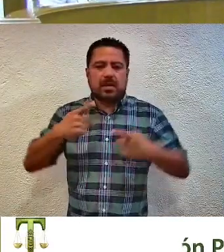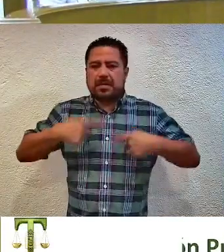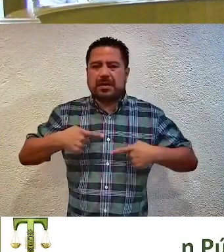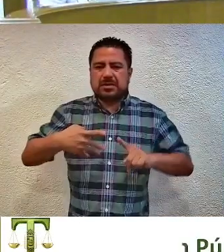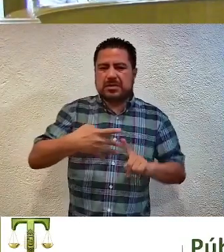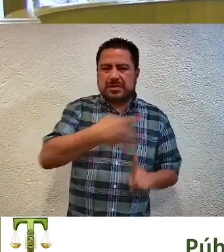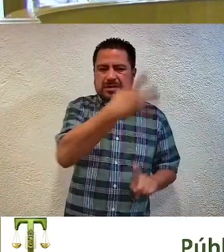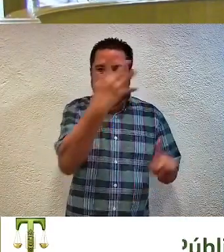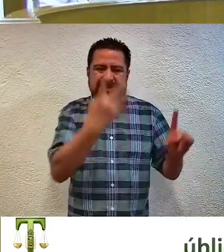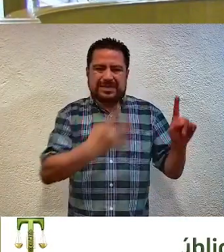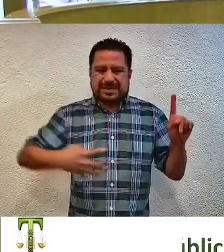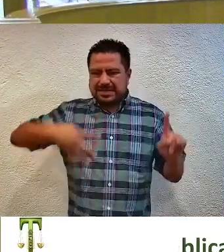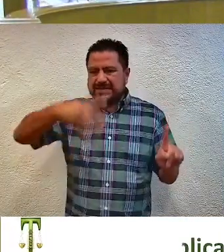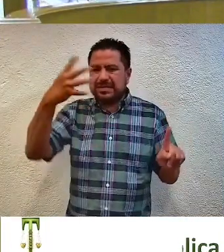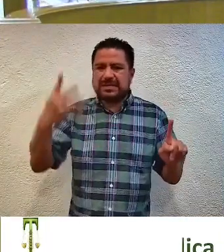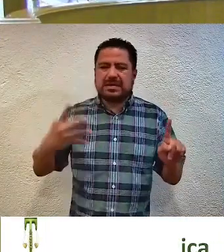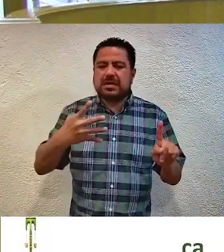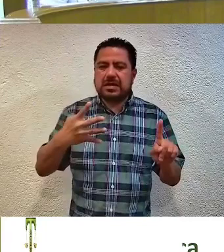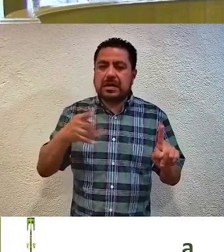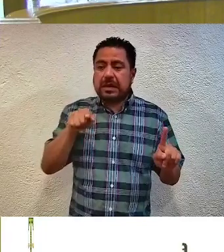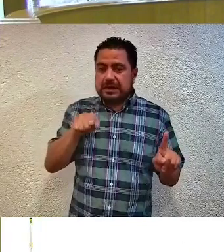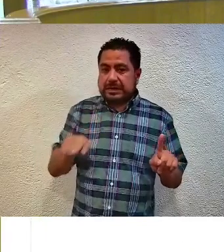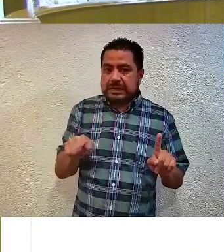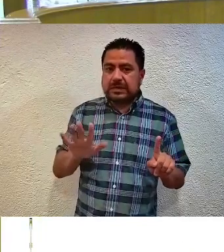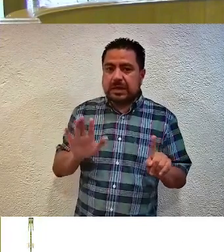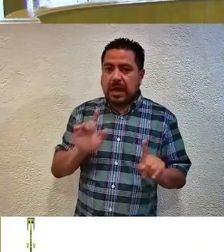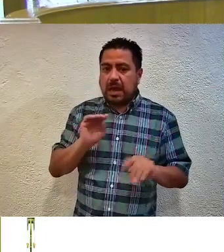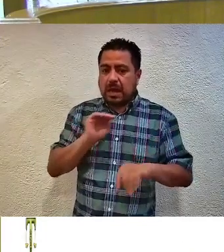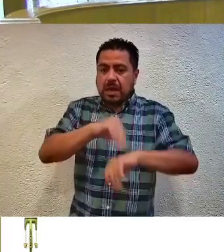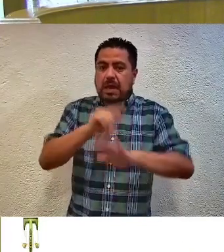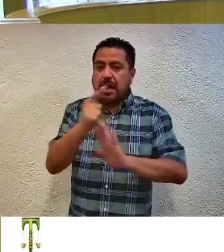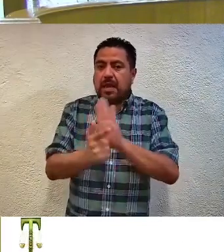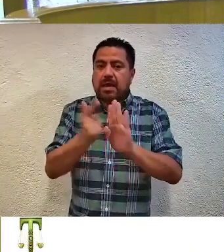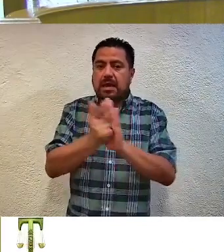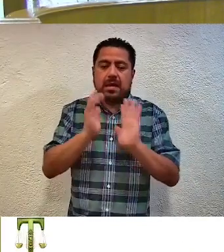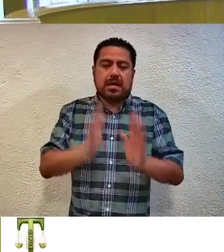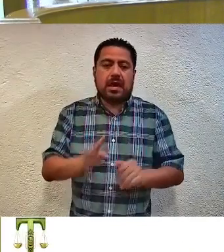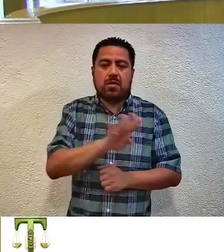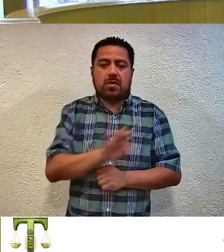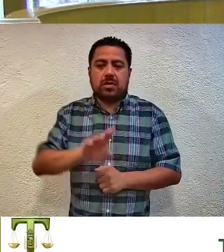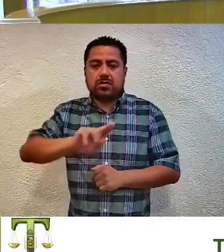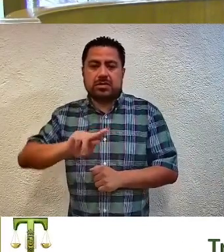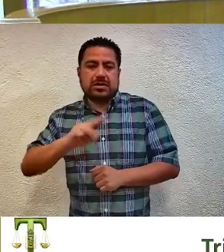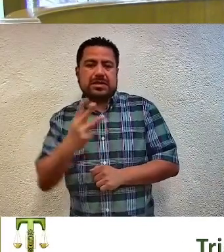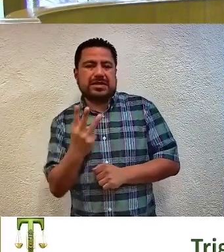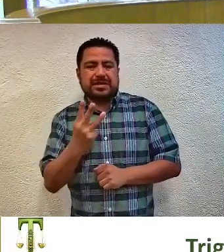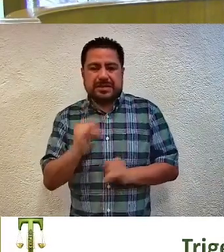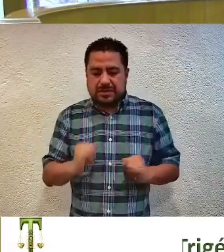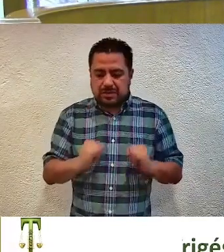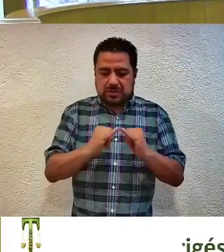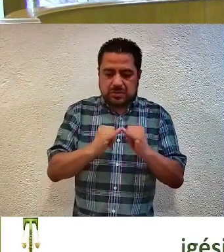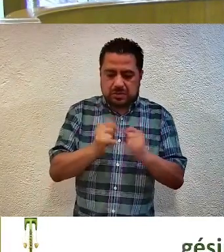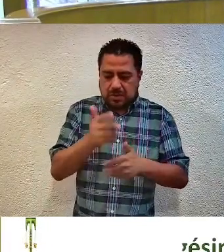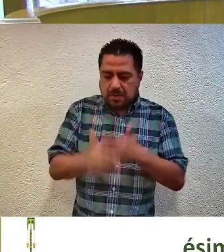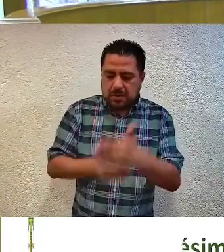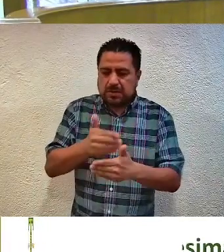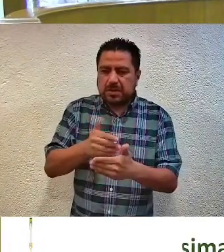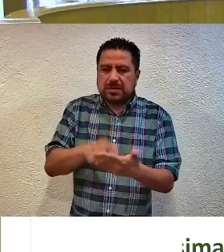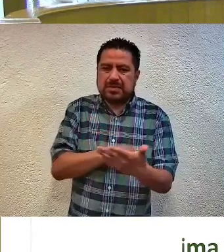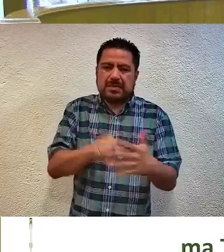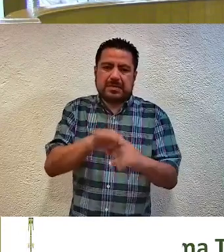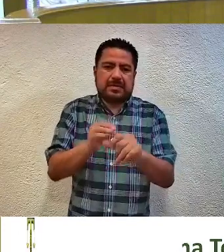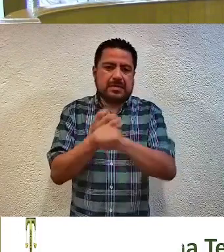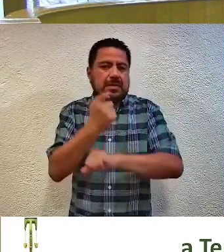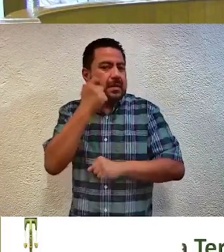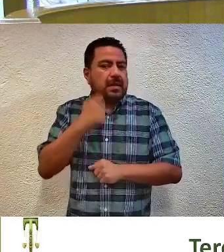diversidad sexual y de género, toda vez que éste legisló y previó en la Ley Número 483 de Instituciones y Procedimientos Electorales del Estado de Guerrero